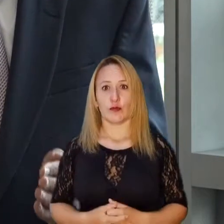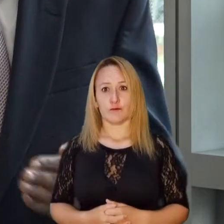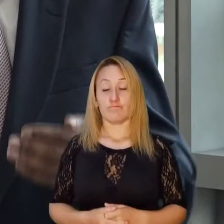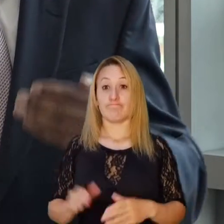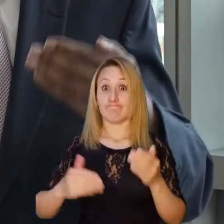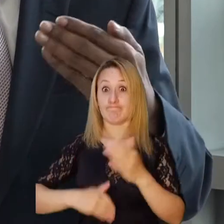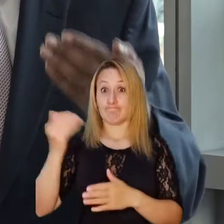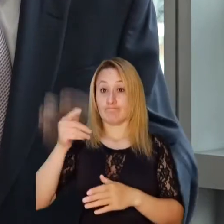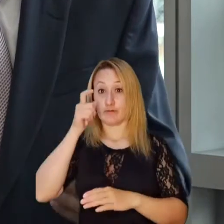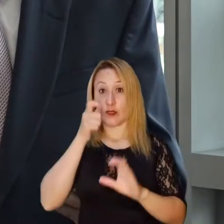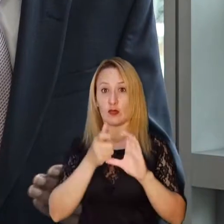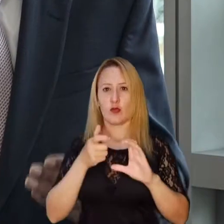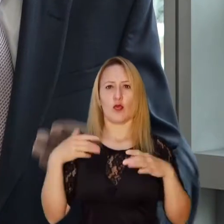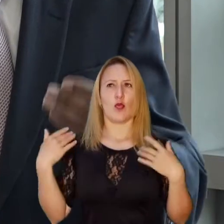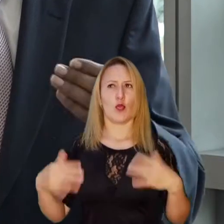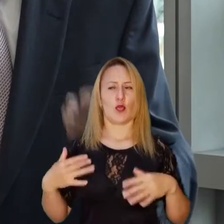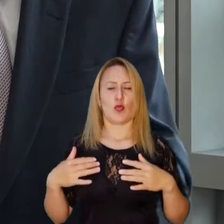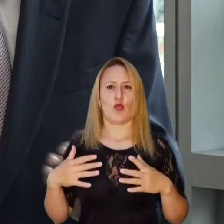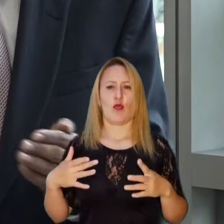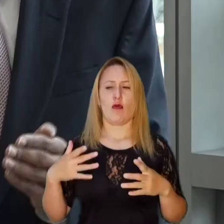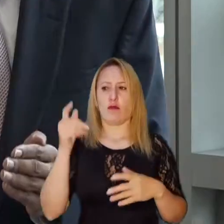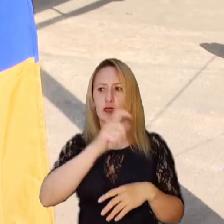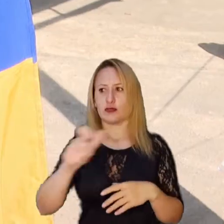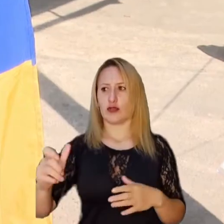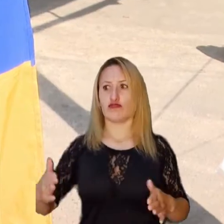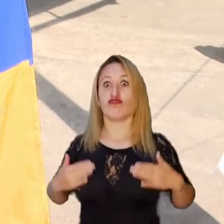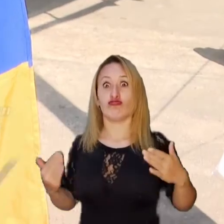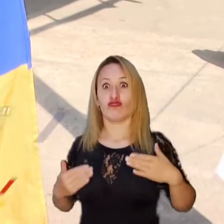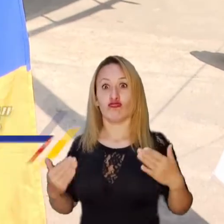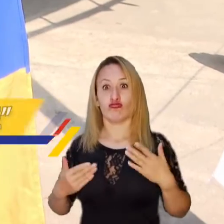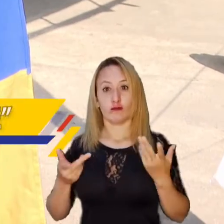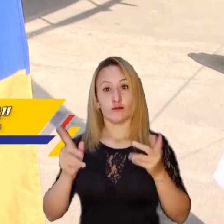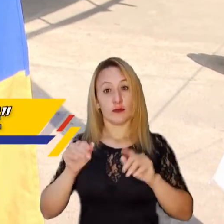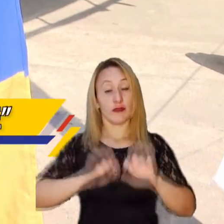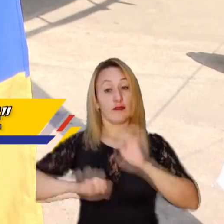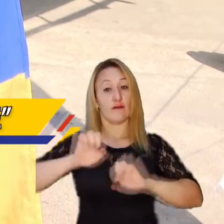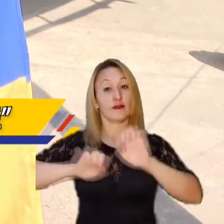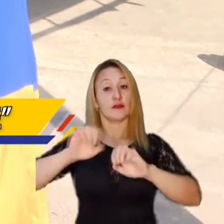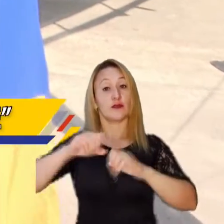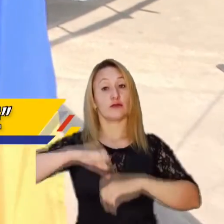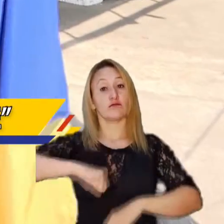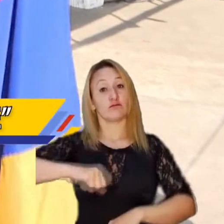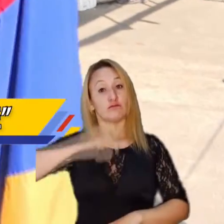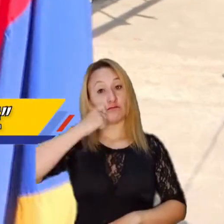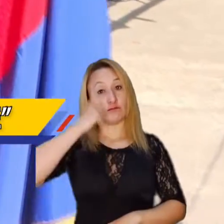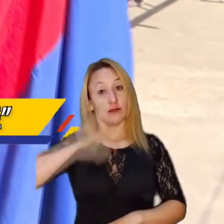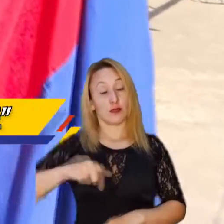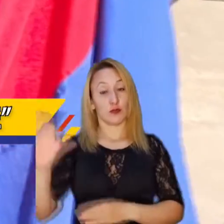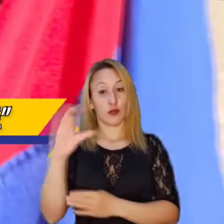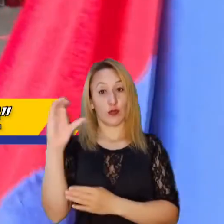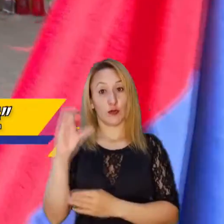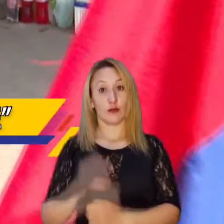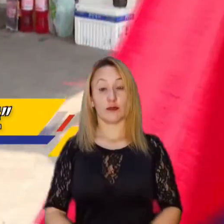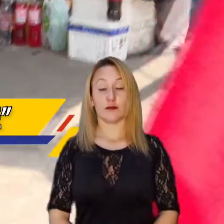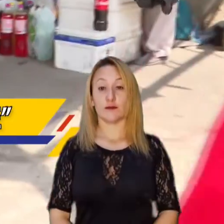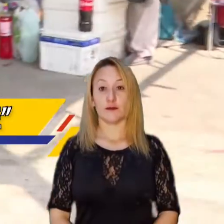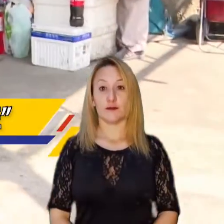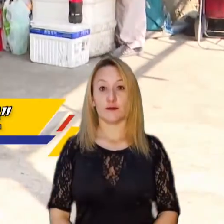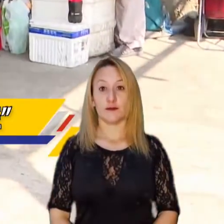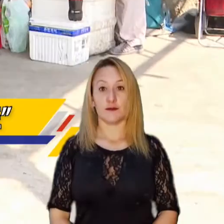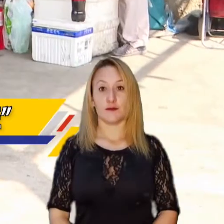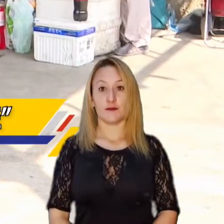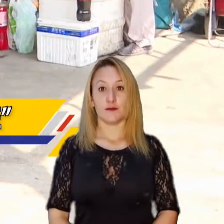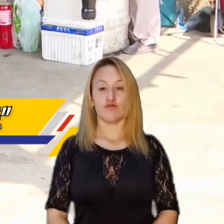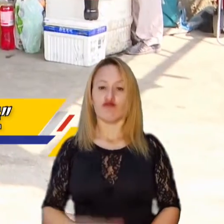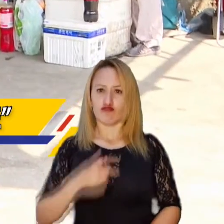control de los recursos y del patrimonio público. La iniciativa de la Contraloría ha tenido acogida no solo por la población,